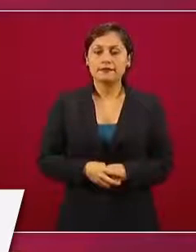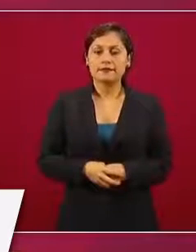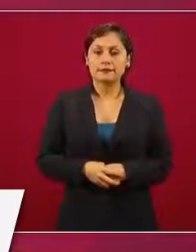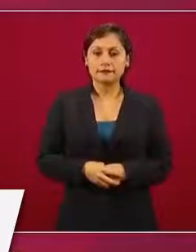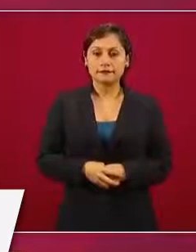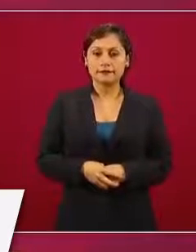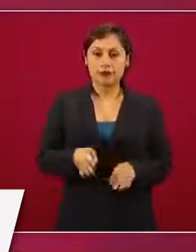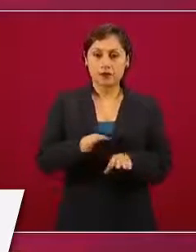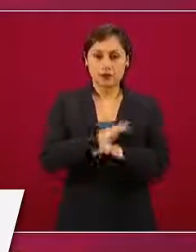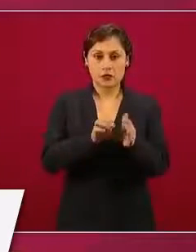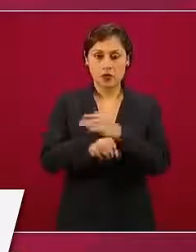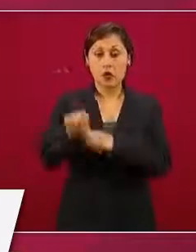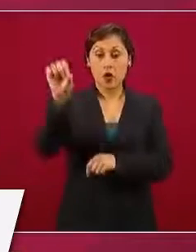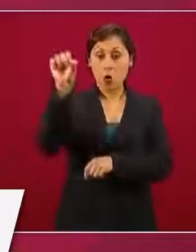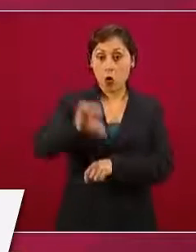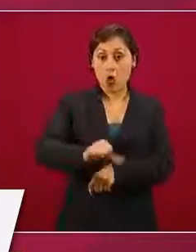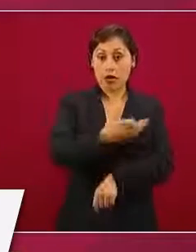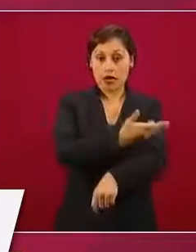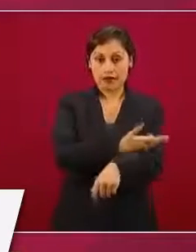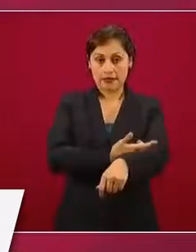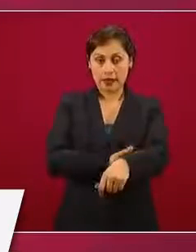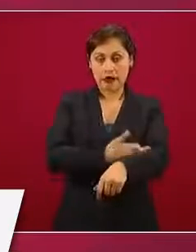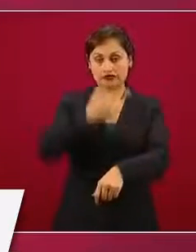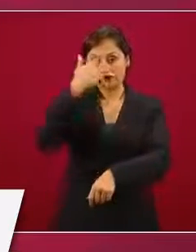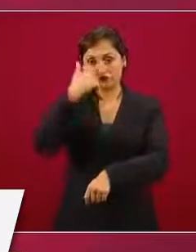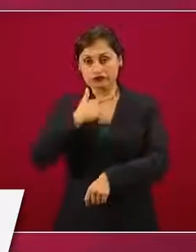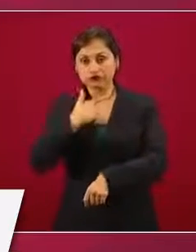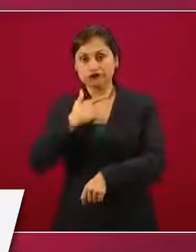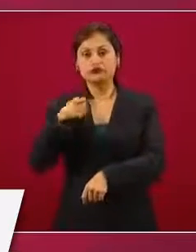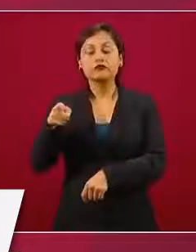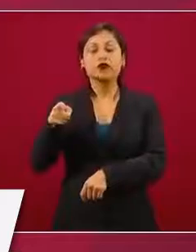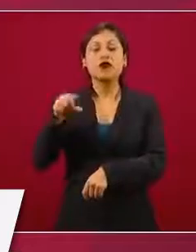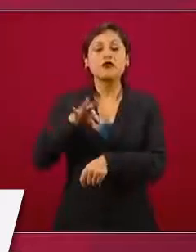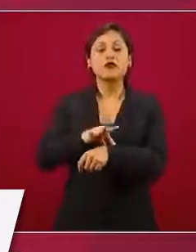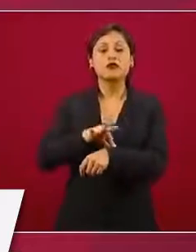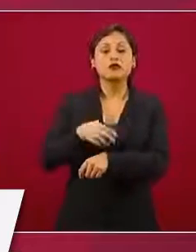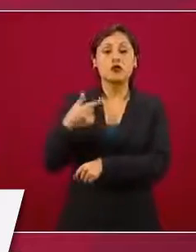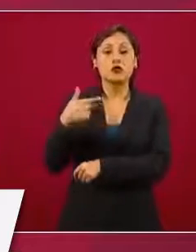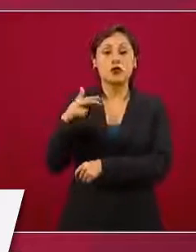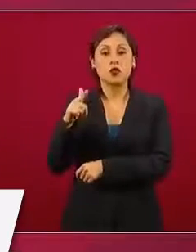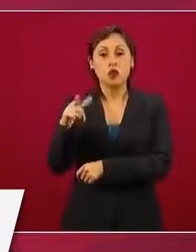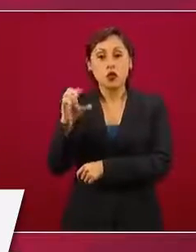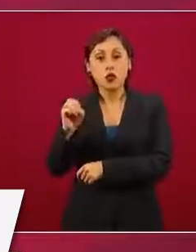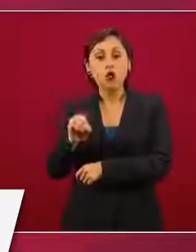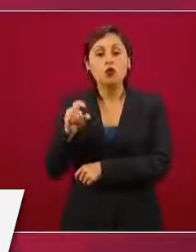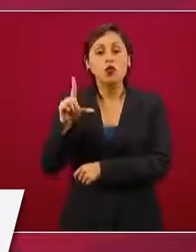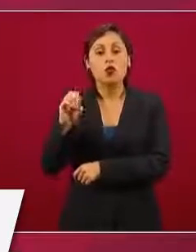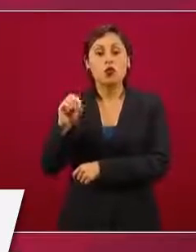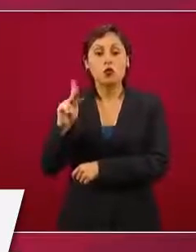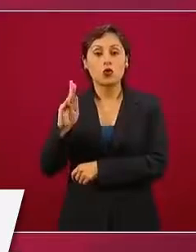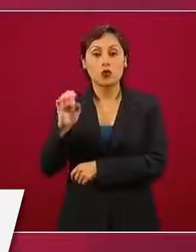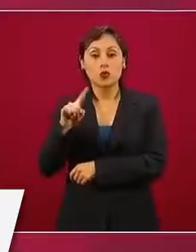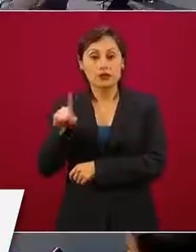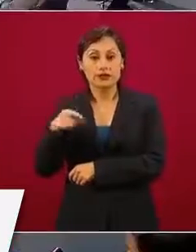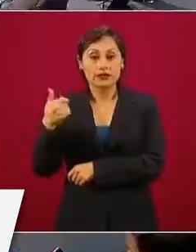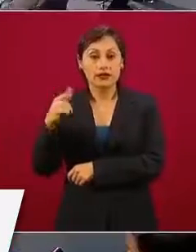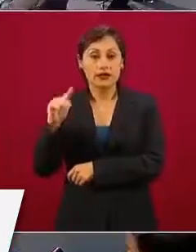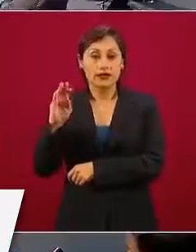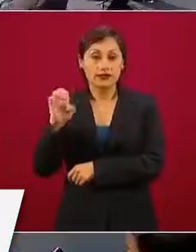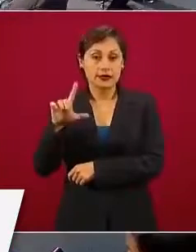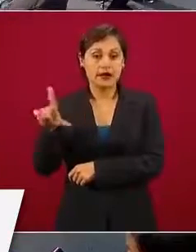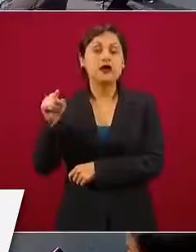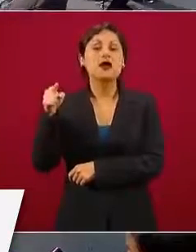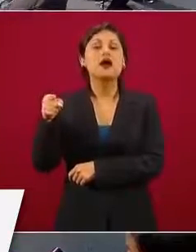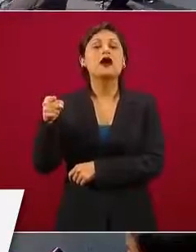Hoy por la tarde, noche, Hugo, como todos los días, el doctor Hugo López-Gatell, va